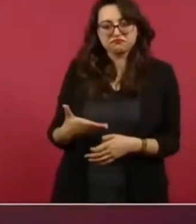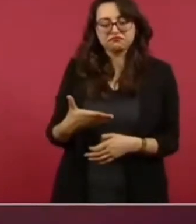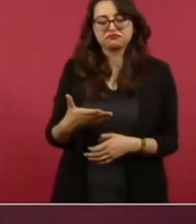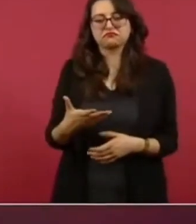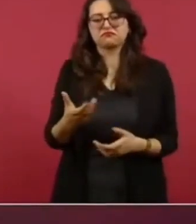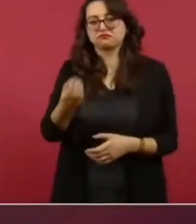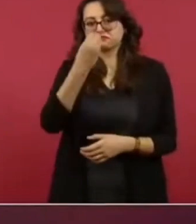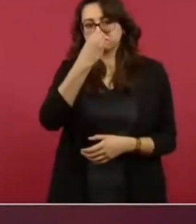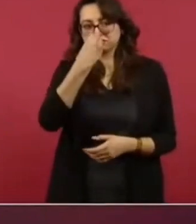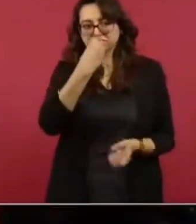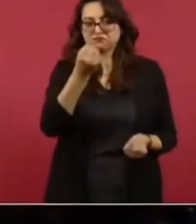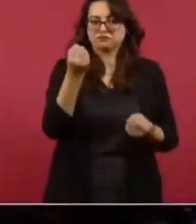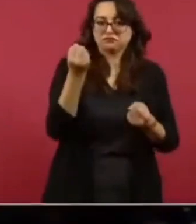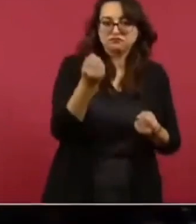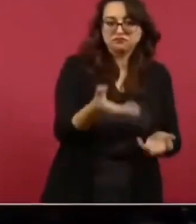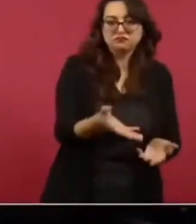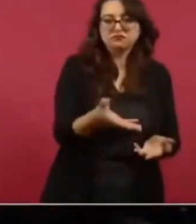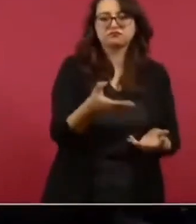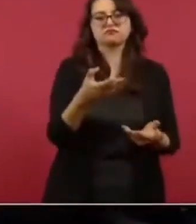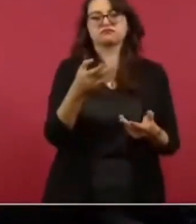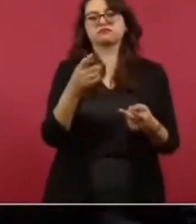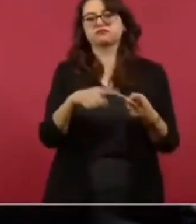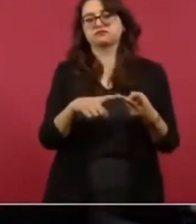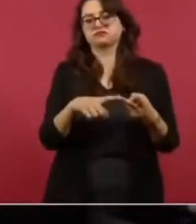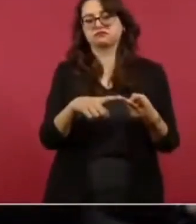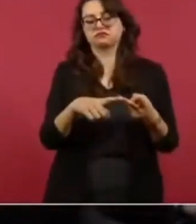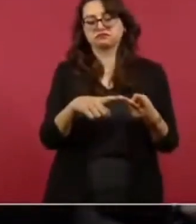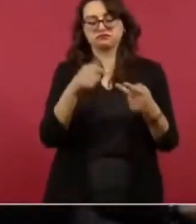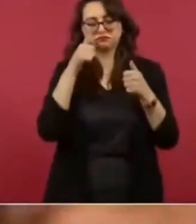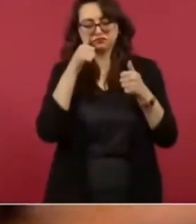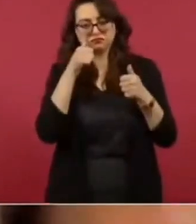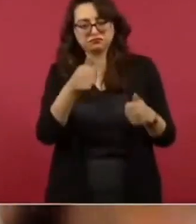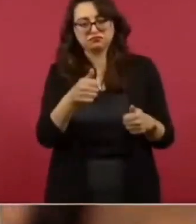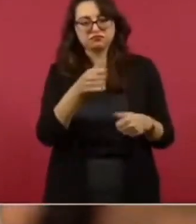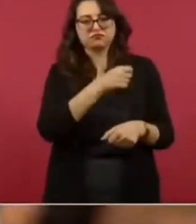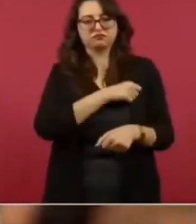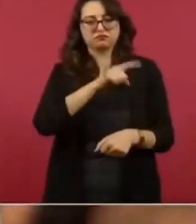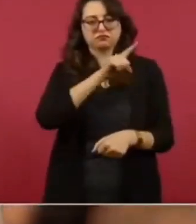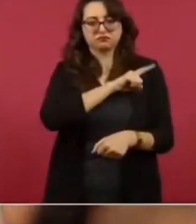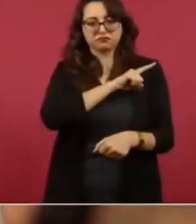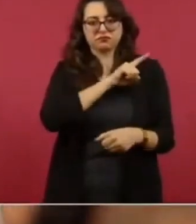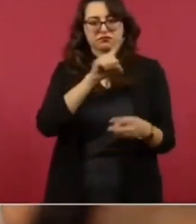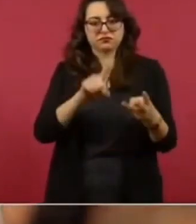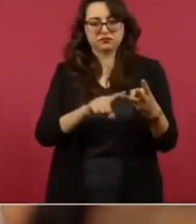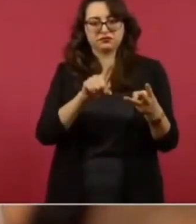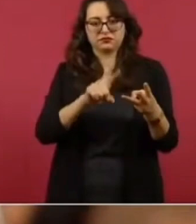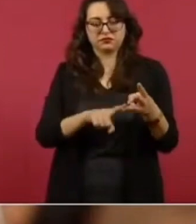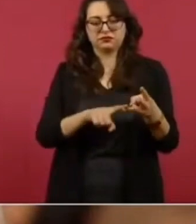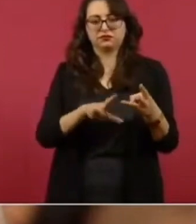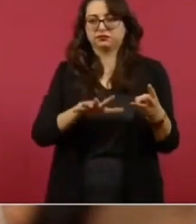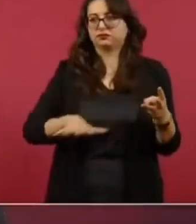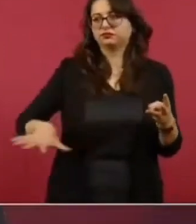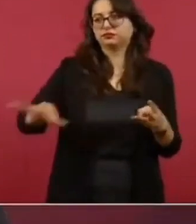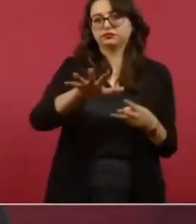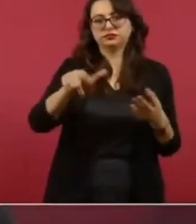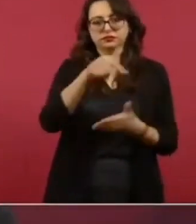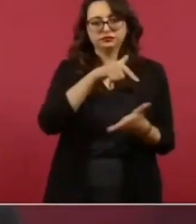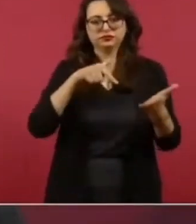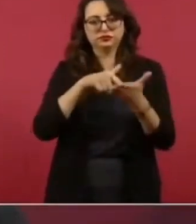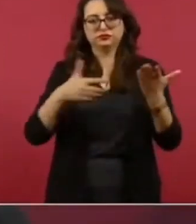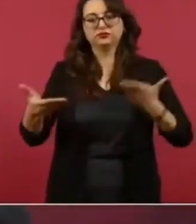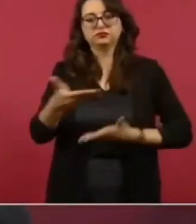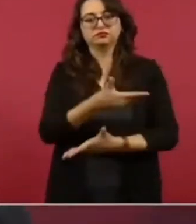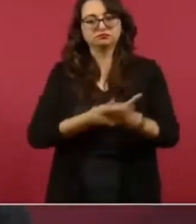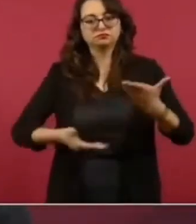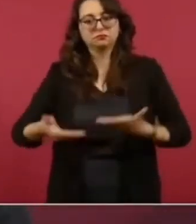alimentación adecuada, que haya atención de salud y que haya mejores espacios para la convivencia,